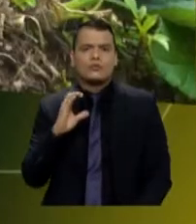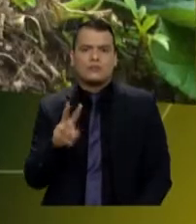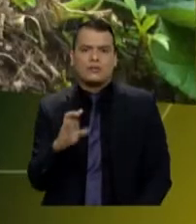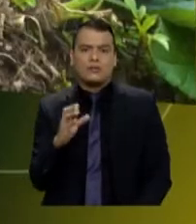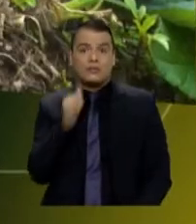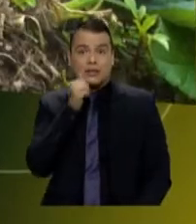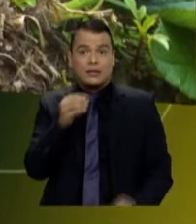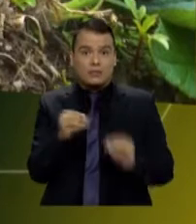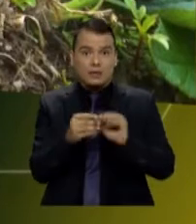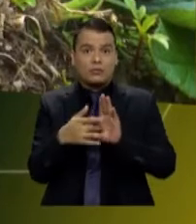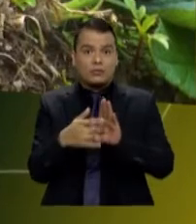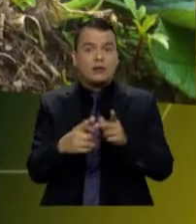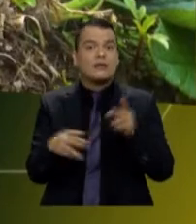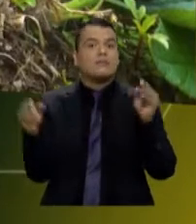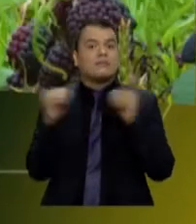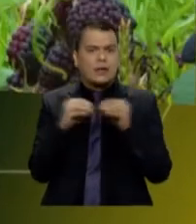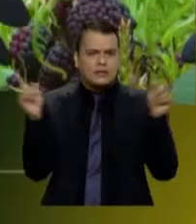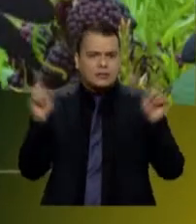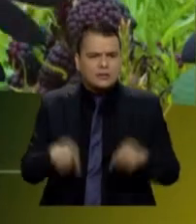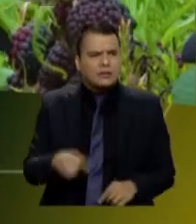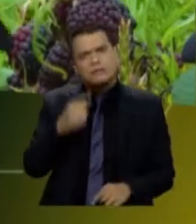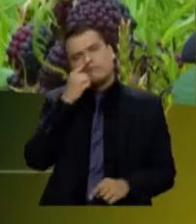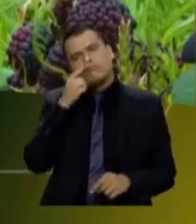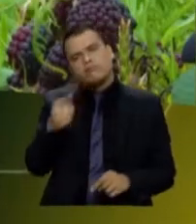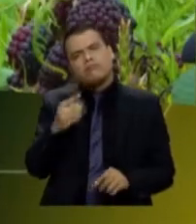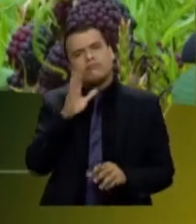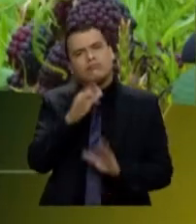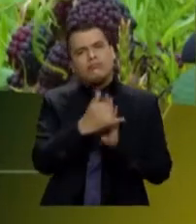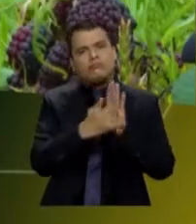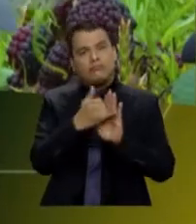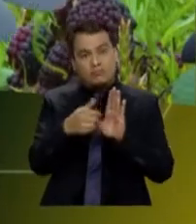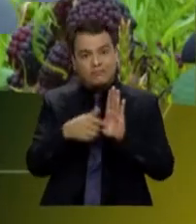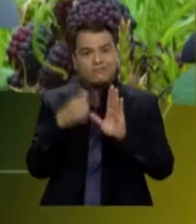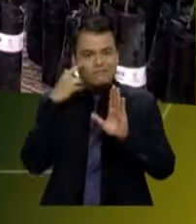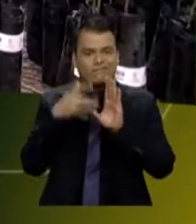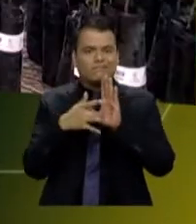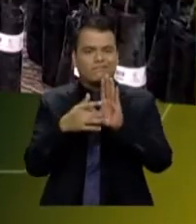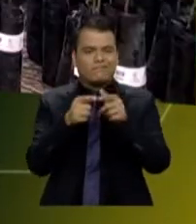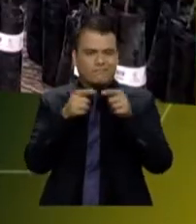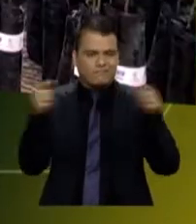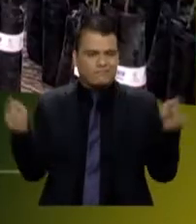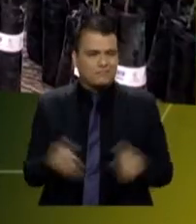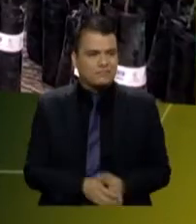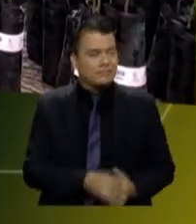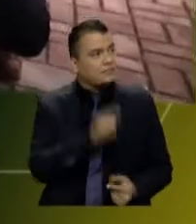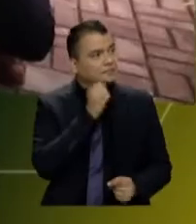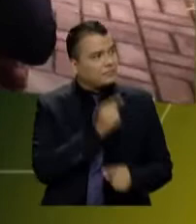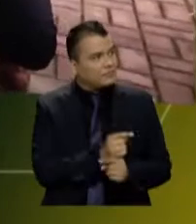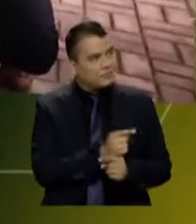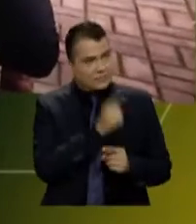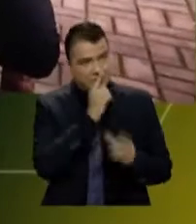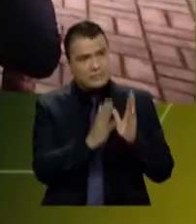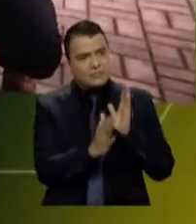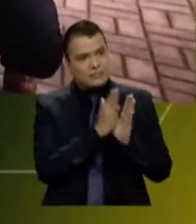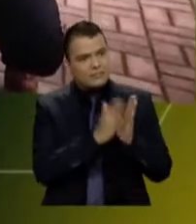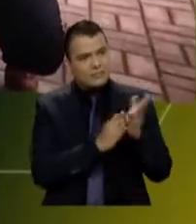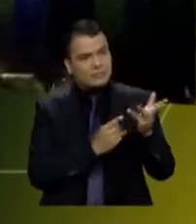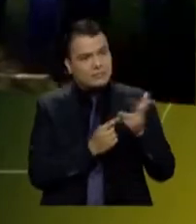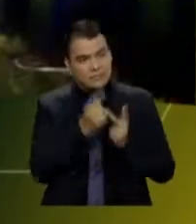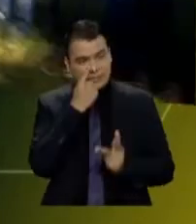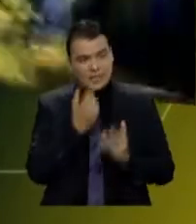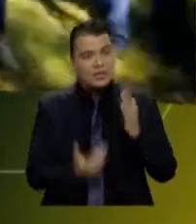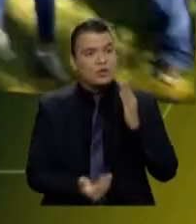permanentemente, en el momento que tengan el espaciosito, buscar nuestro canal del informativo y ahí nos van a ver. Pues, Beatriz, usted ya me empezó a anunciar un poquito las